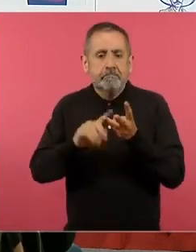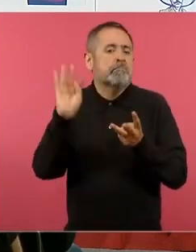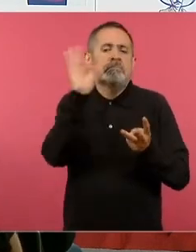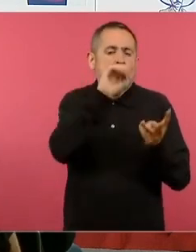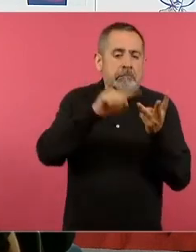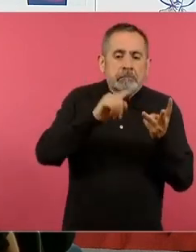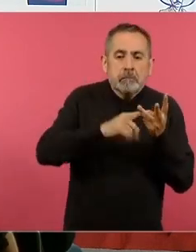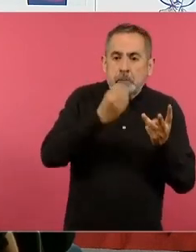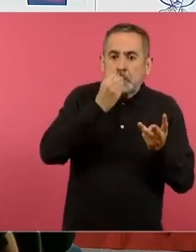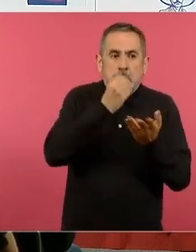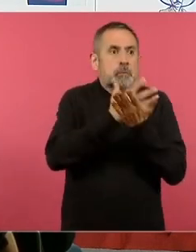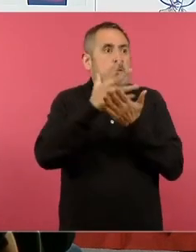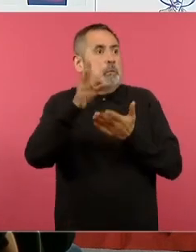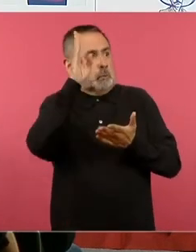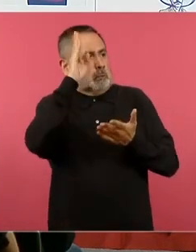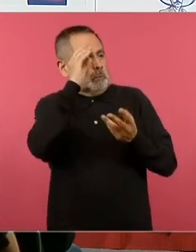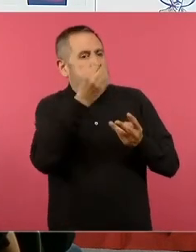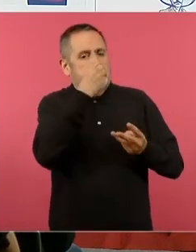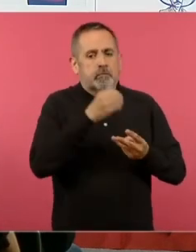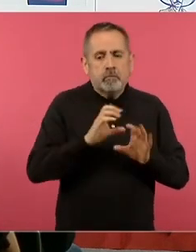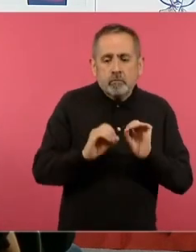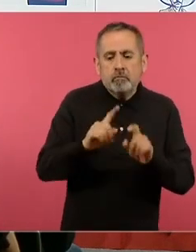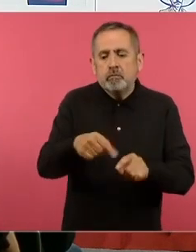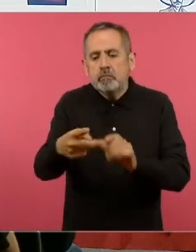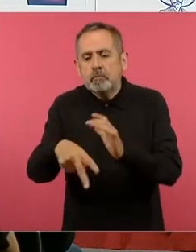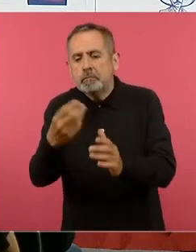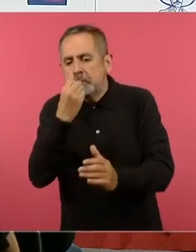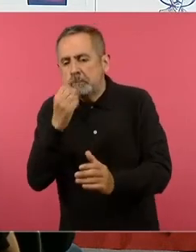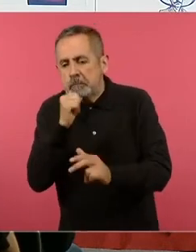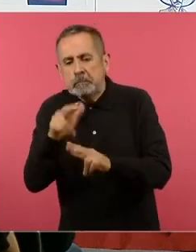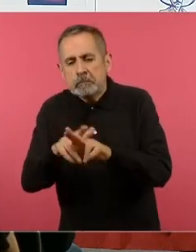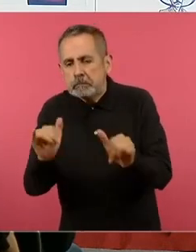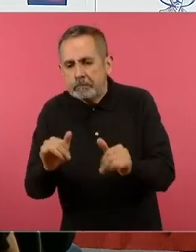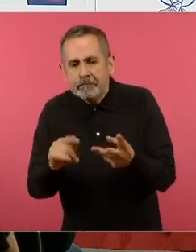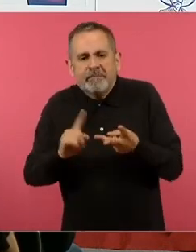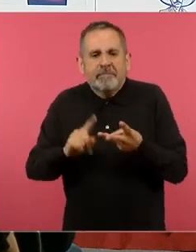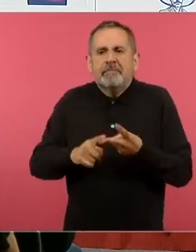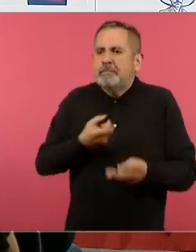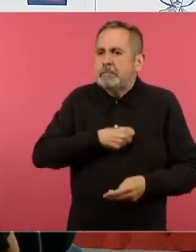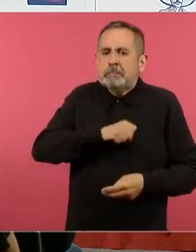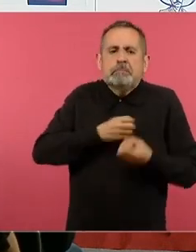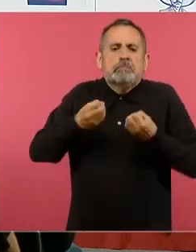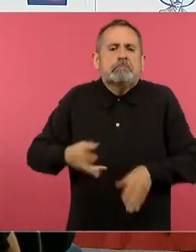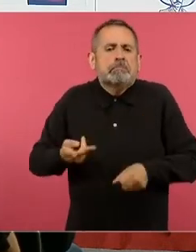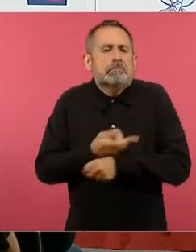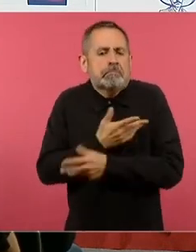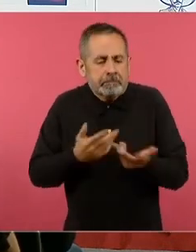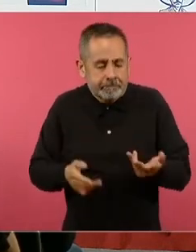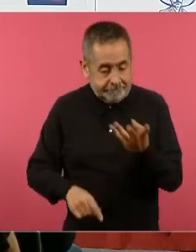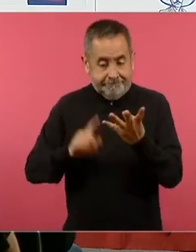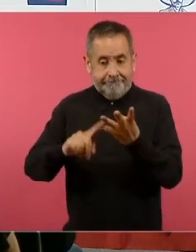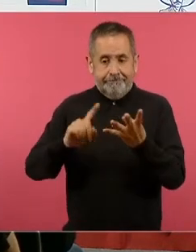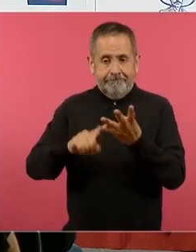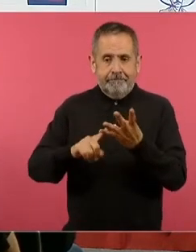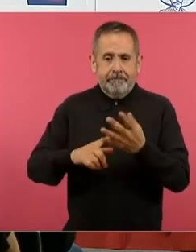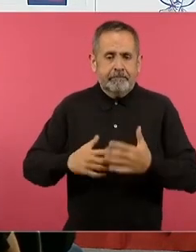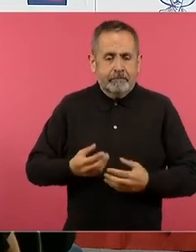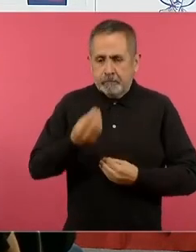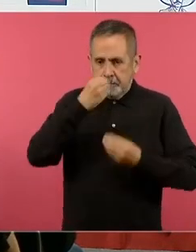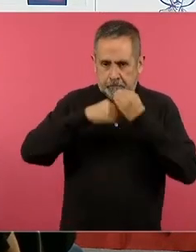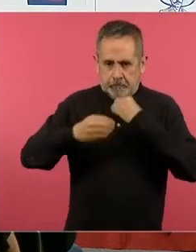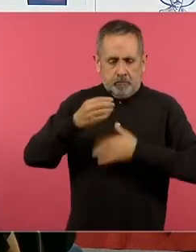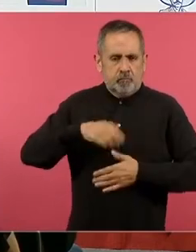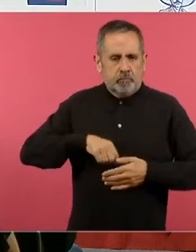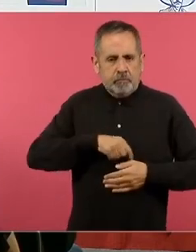alimento y tener ausencia de otro tipo de alimento cuánto tiempo tarda la digestión según